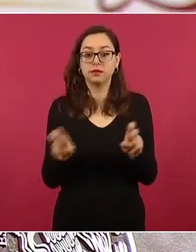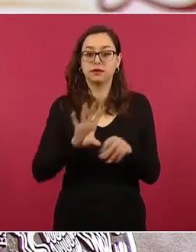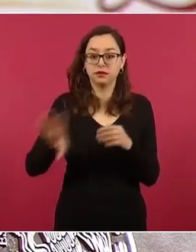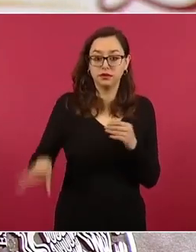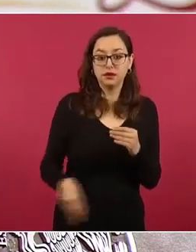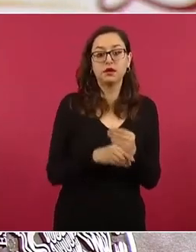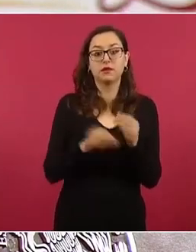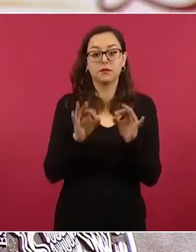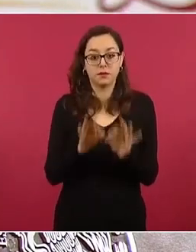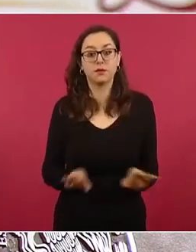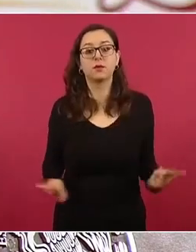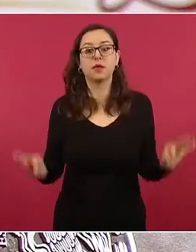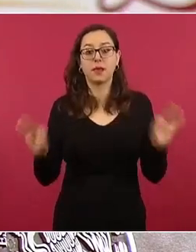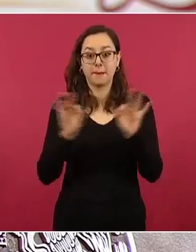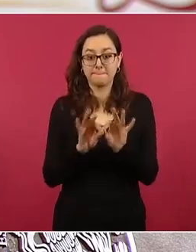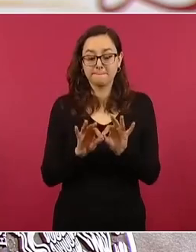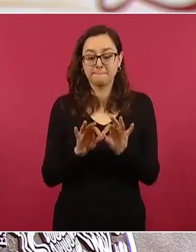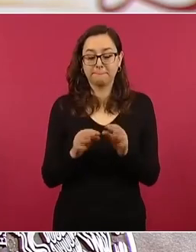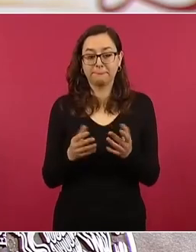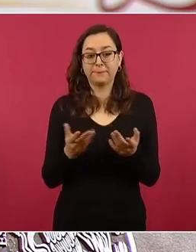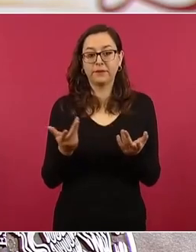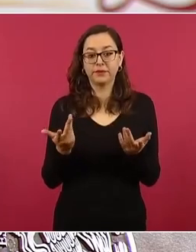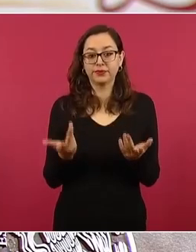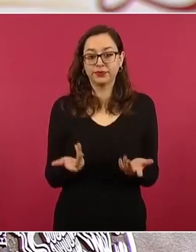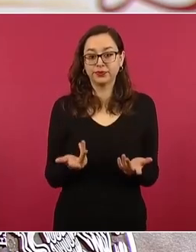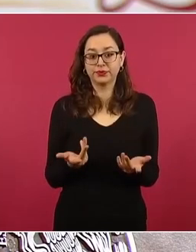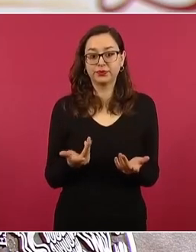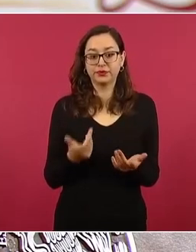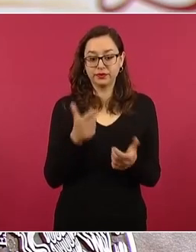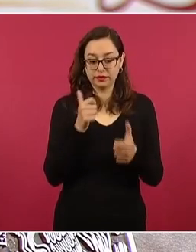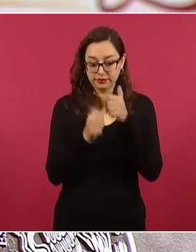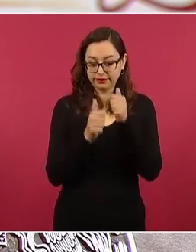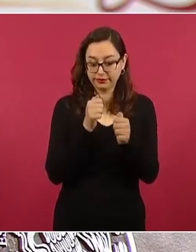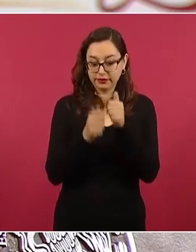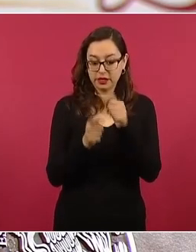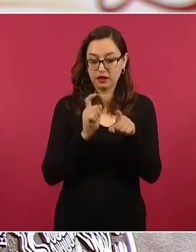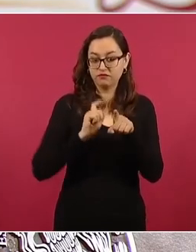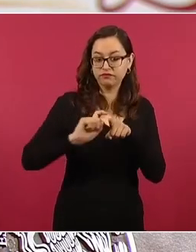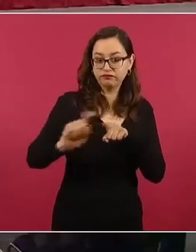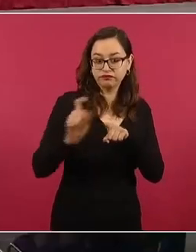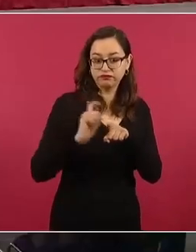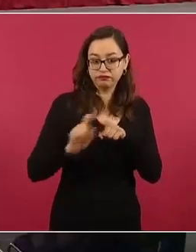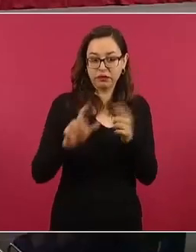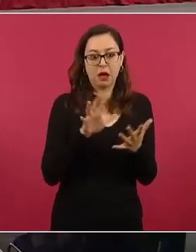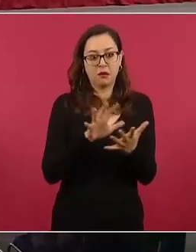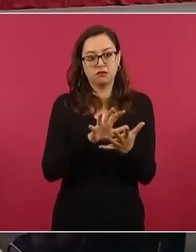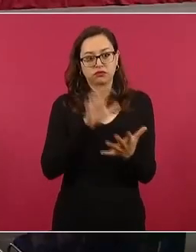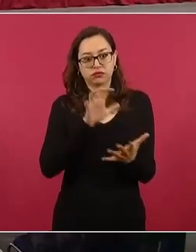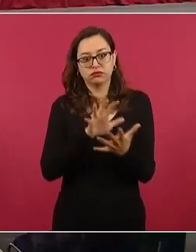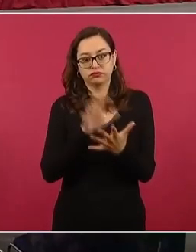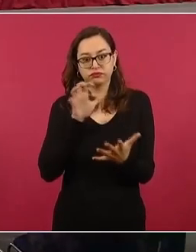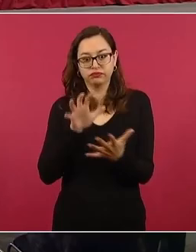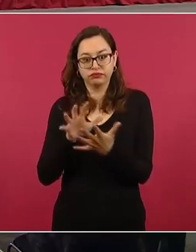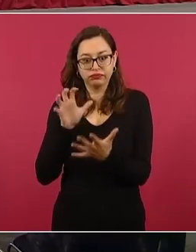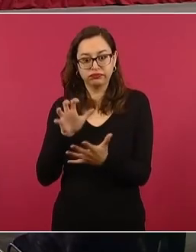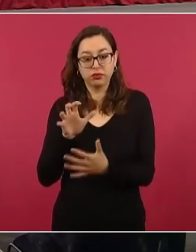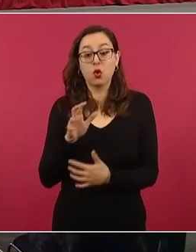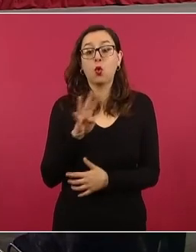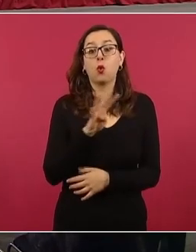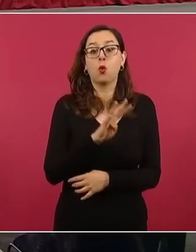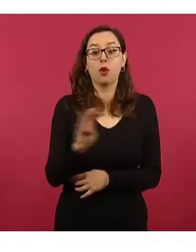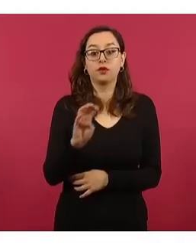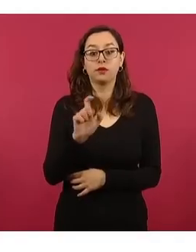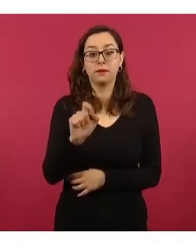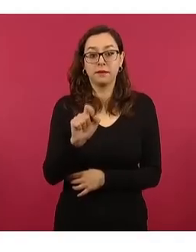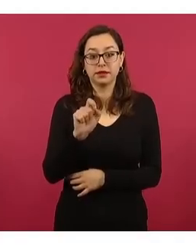análisis de vínculos que hicimos a partir de los mensajes de textos obtenidos de las capturas de pantalla, las más de 426,